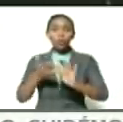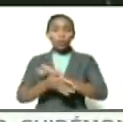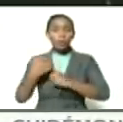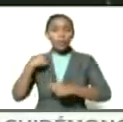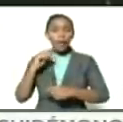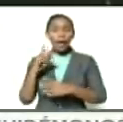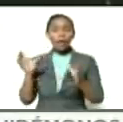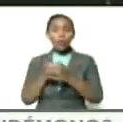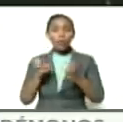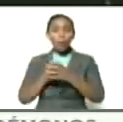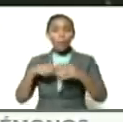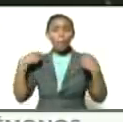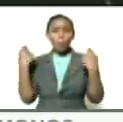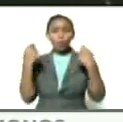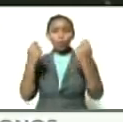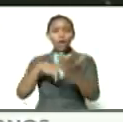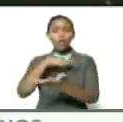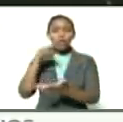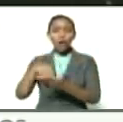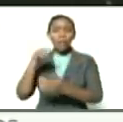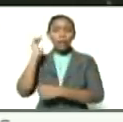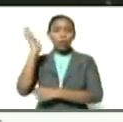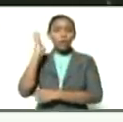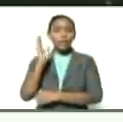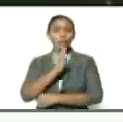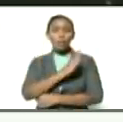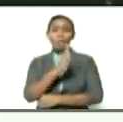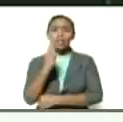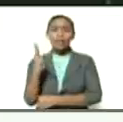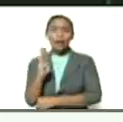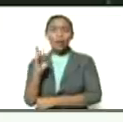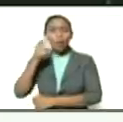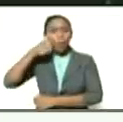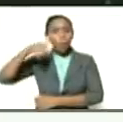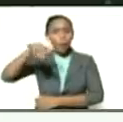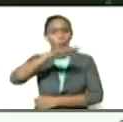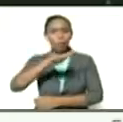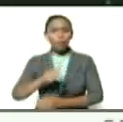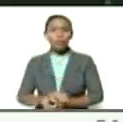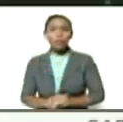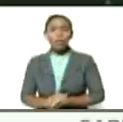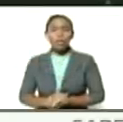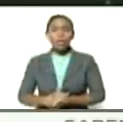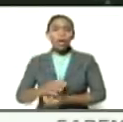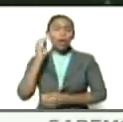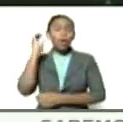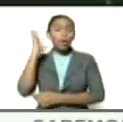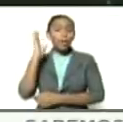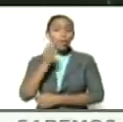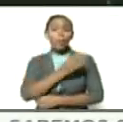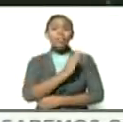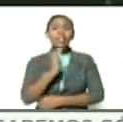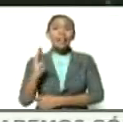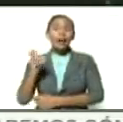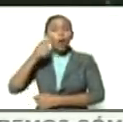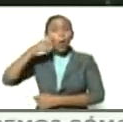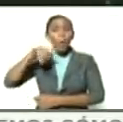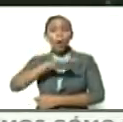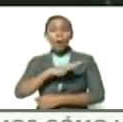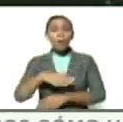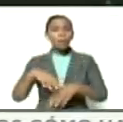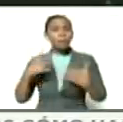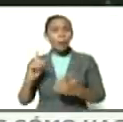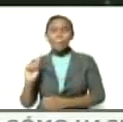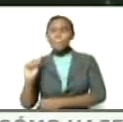Comité Promotor Nacional del Congreso Bicentenario de los Pueblos. Congreso Bicentenario de los Pueblos, lo